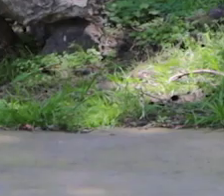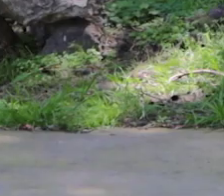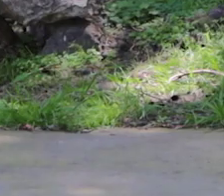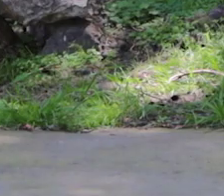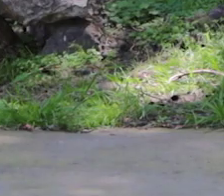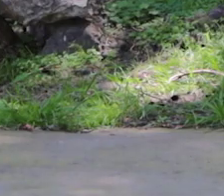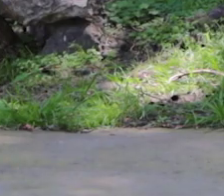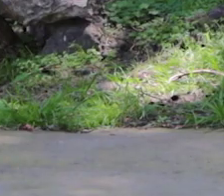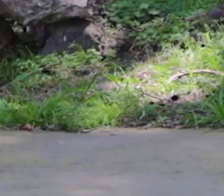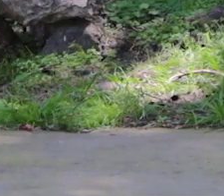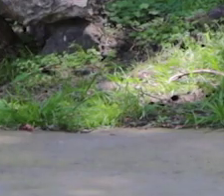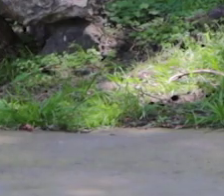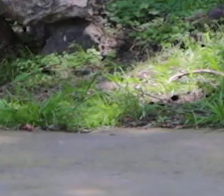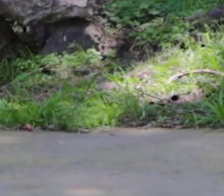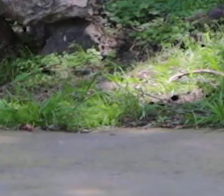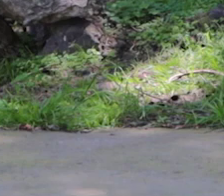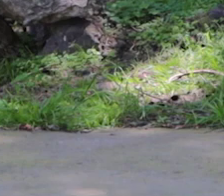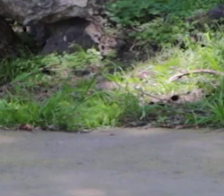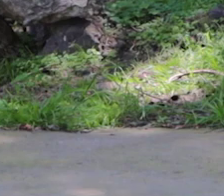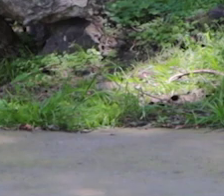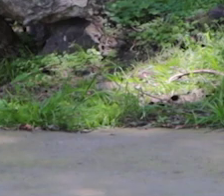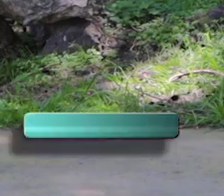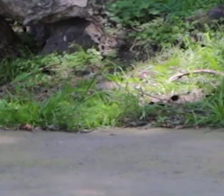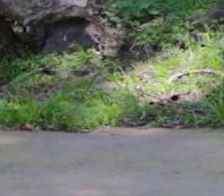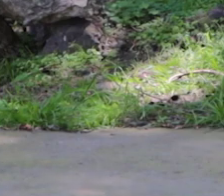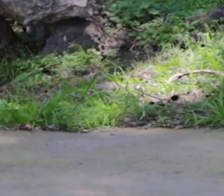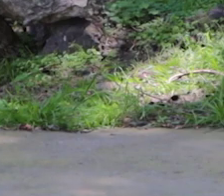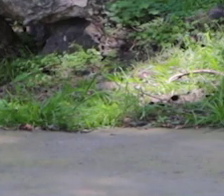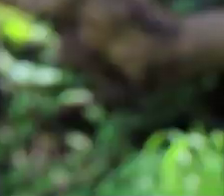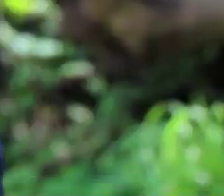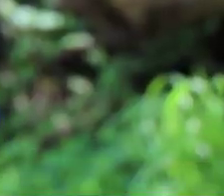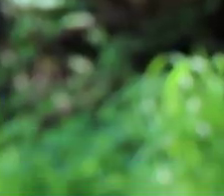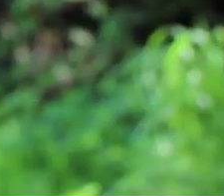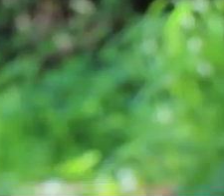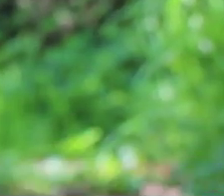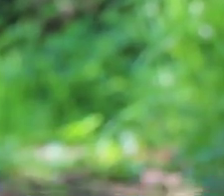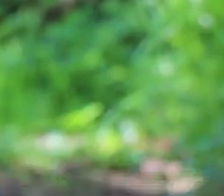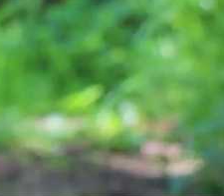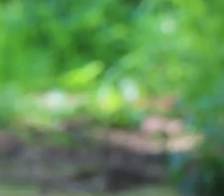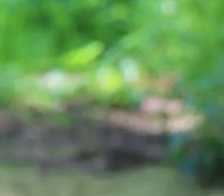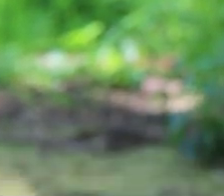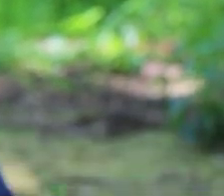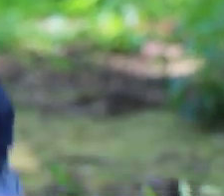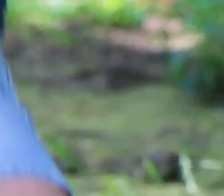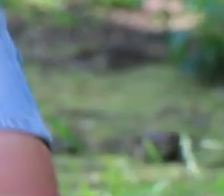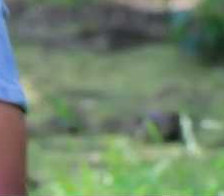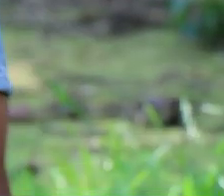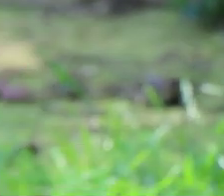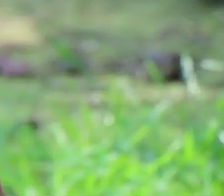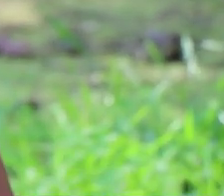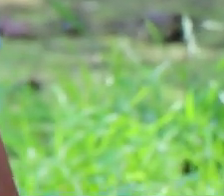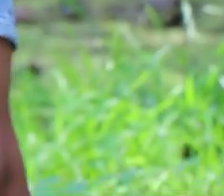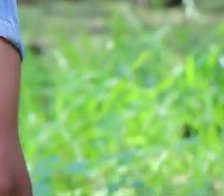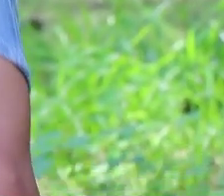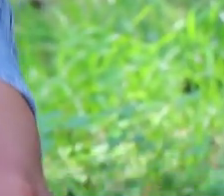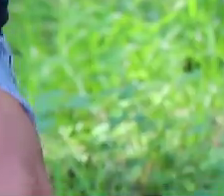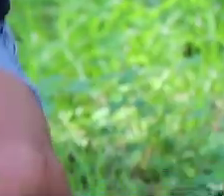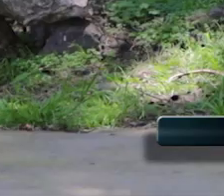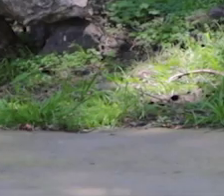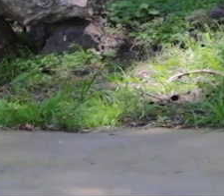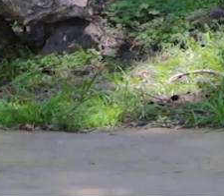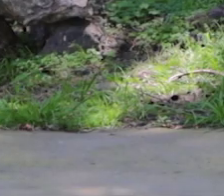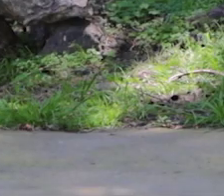Bajamos, flexionamos. Muy bien. Exactamente ahí. Muy bien hecho, Jair. Ahí bien. Una más. Bien.